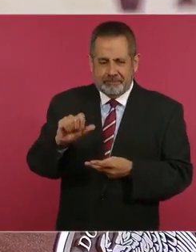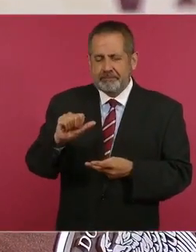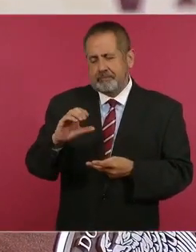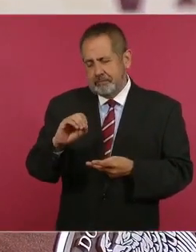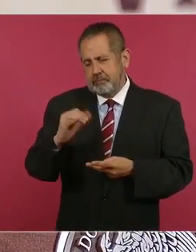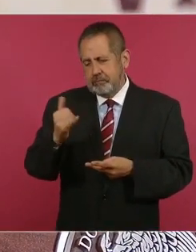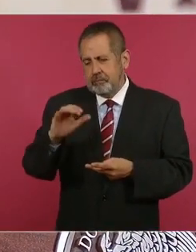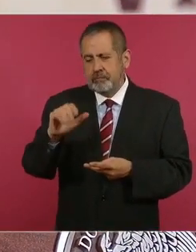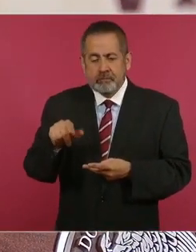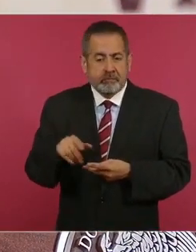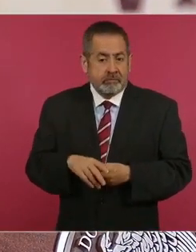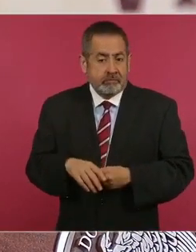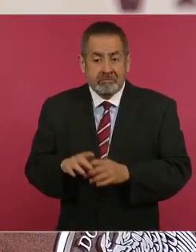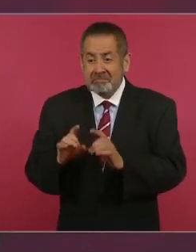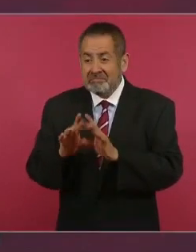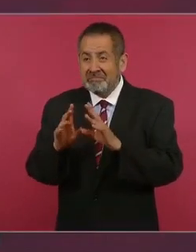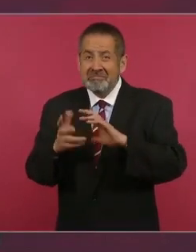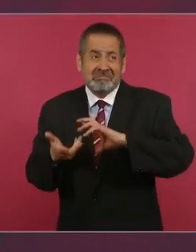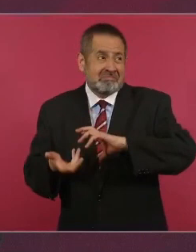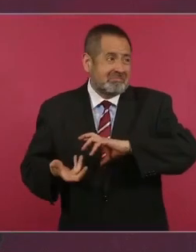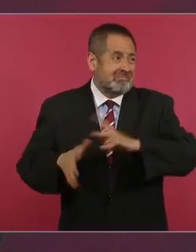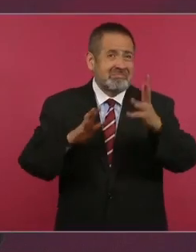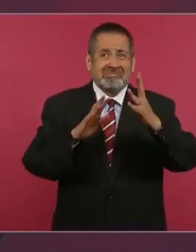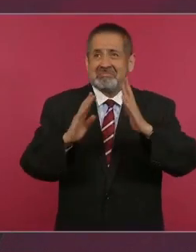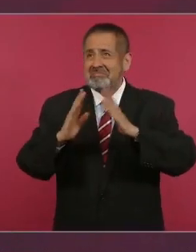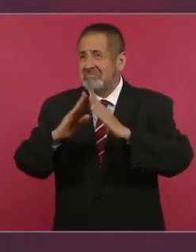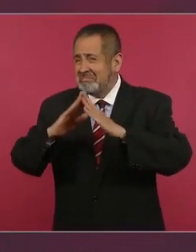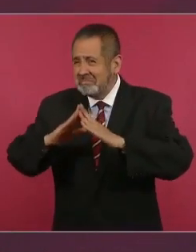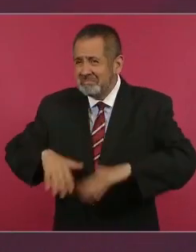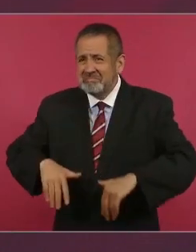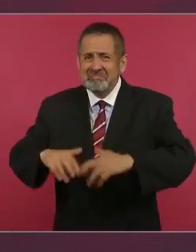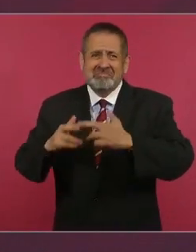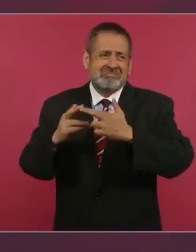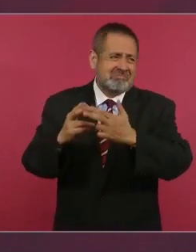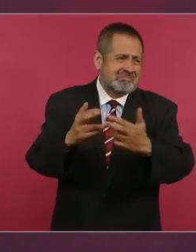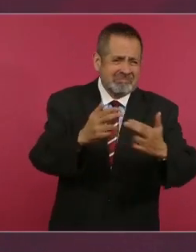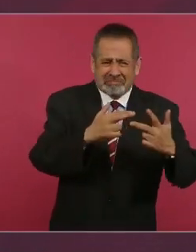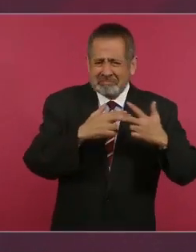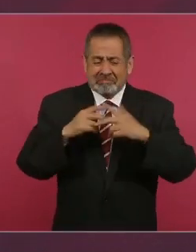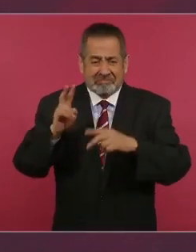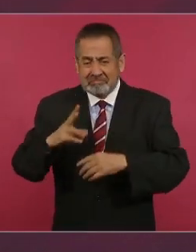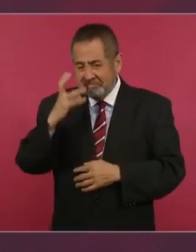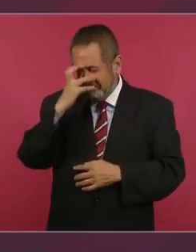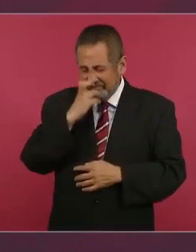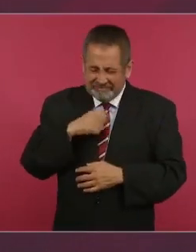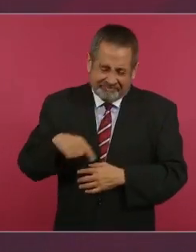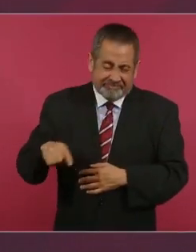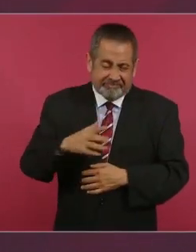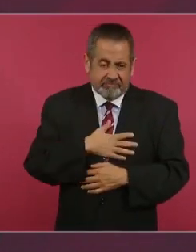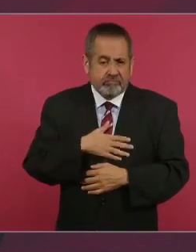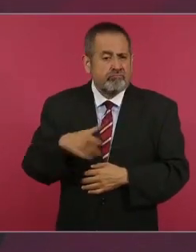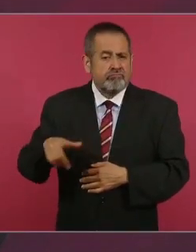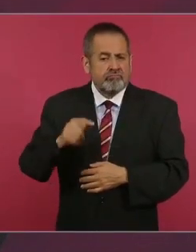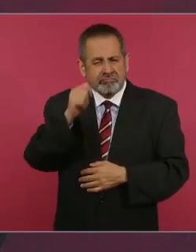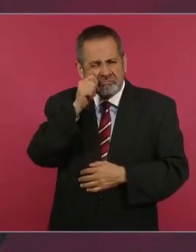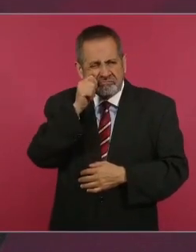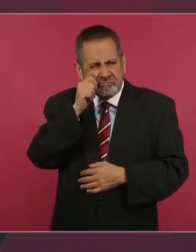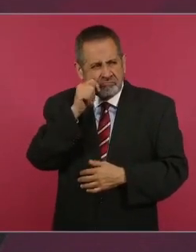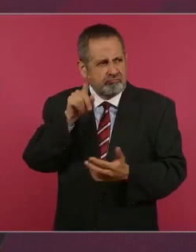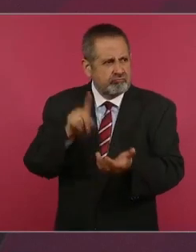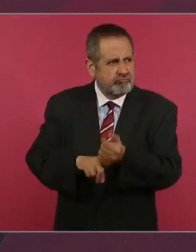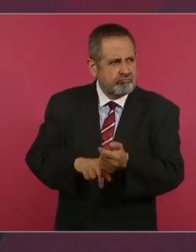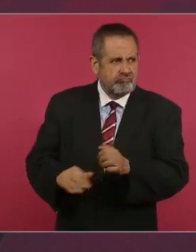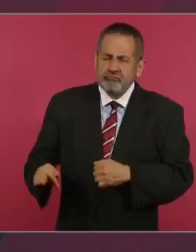estar afectados a pesar de la tristeza no han perdido la fe,